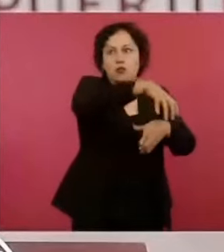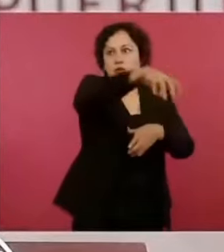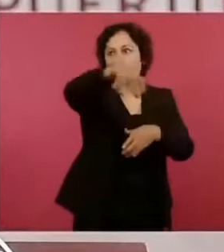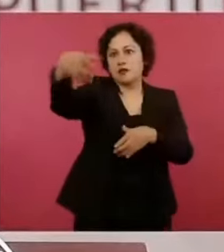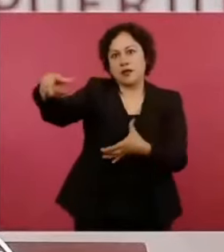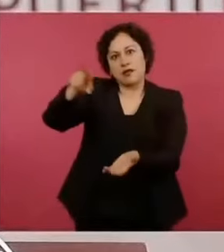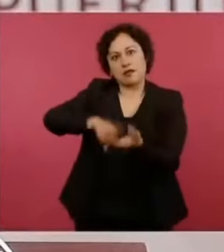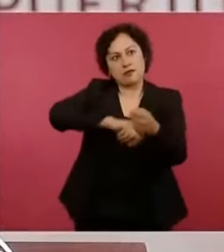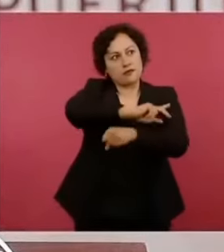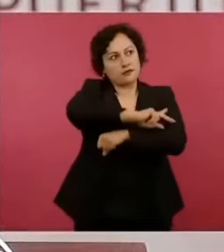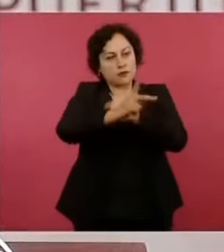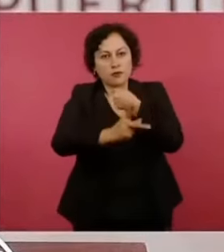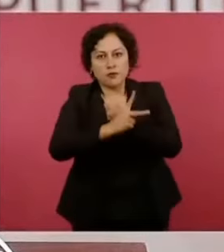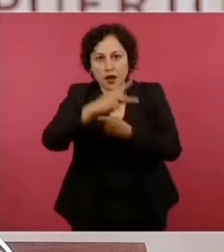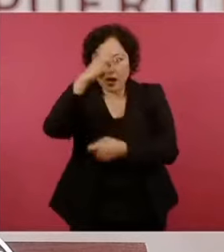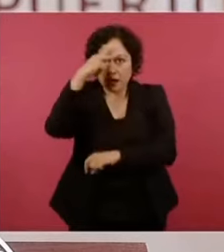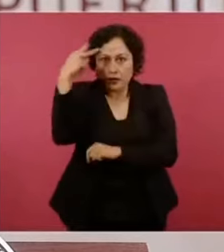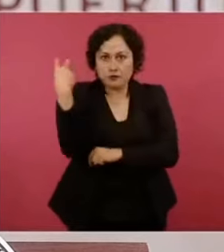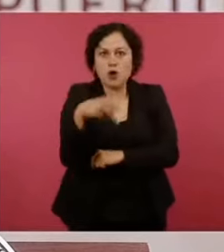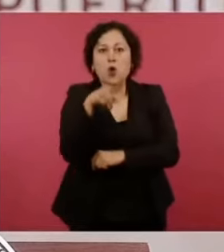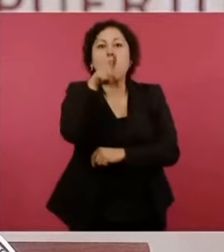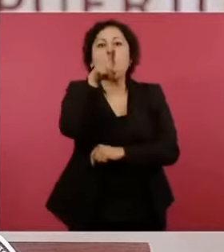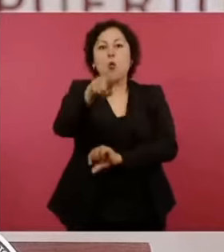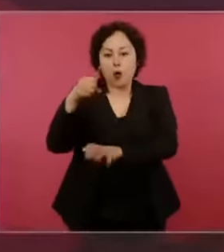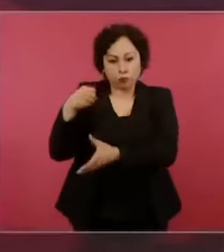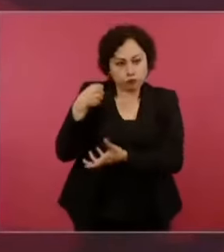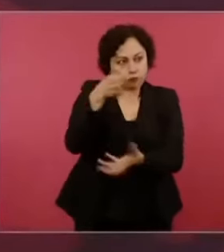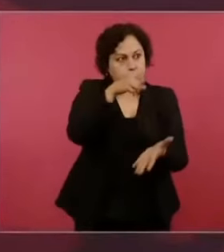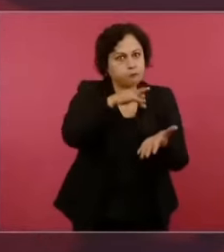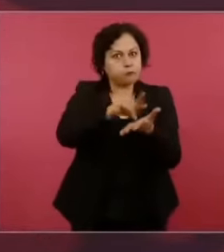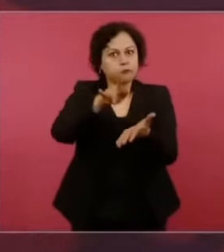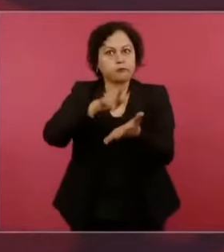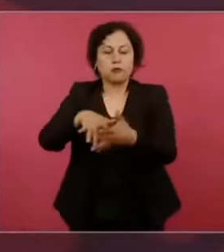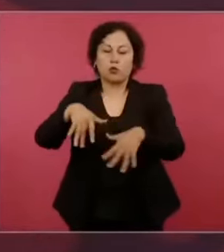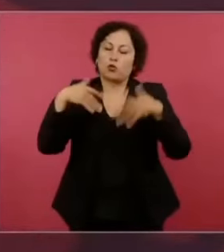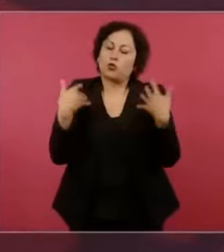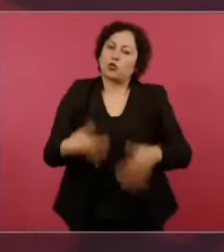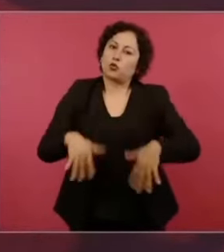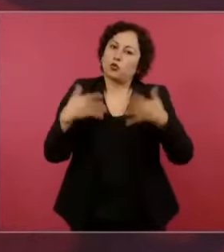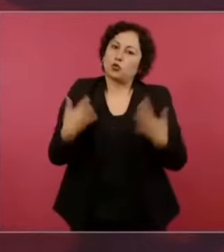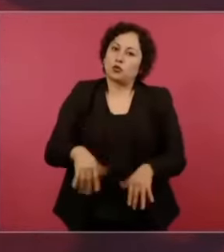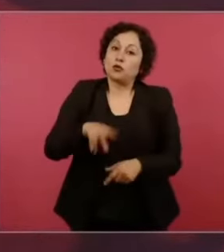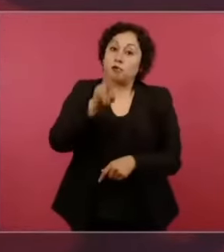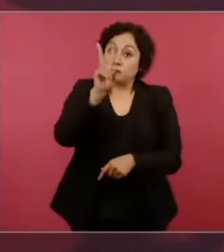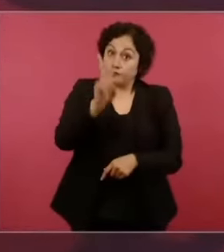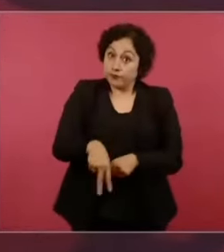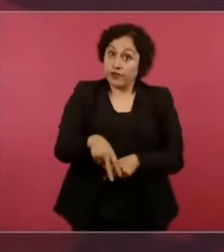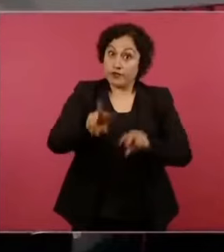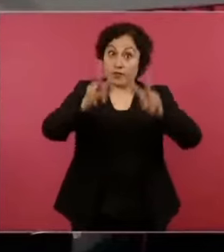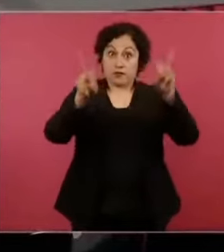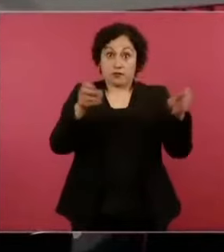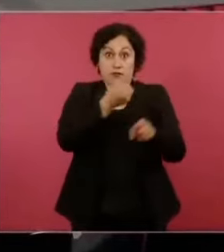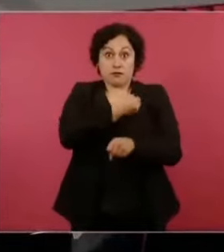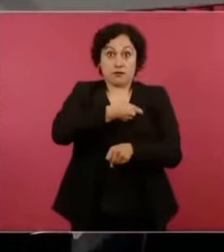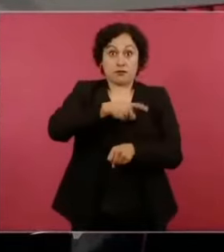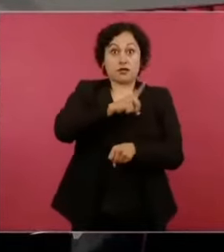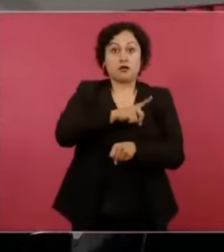país. Sí, hemos dado un gran salto en materia de salud. Hoy estamos